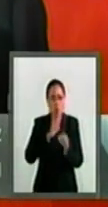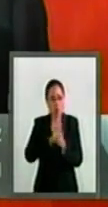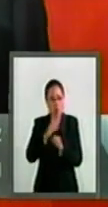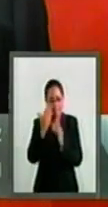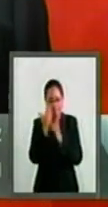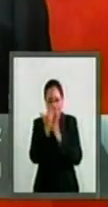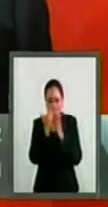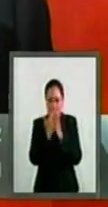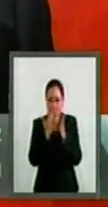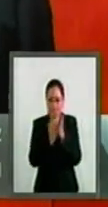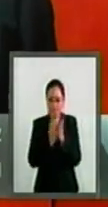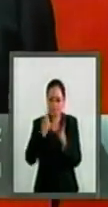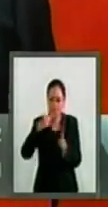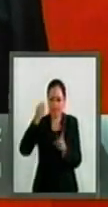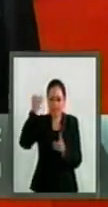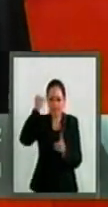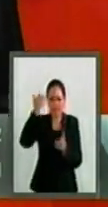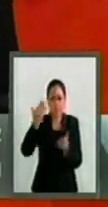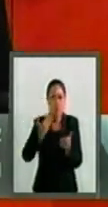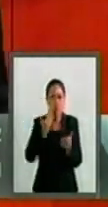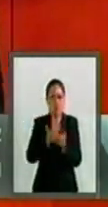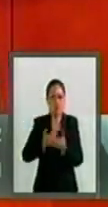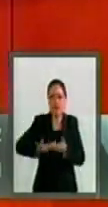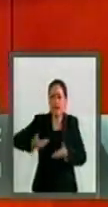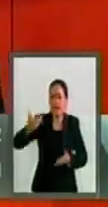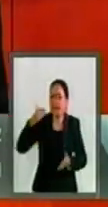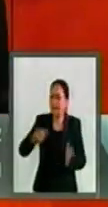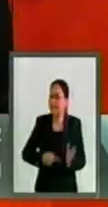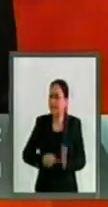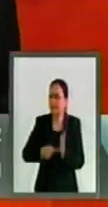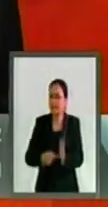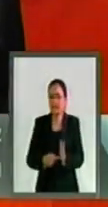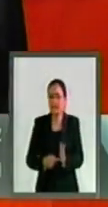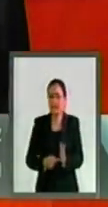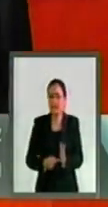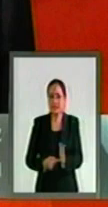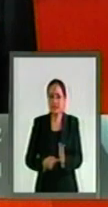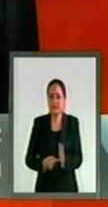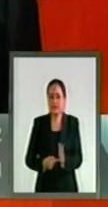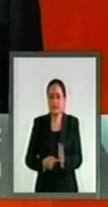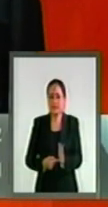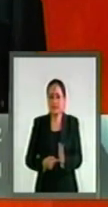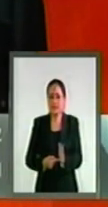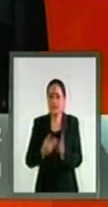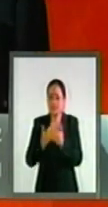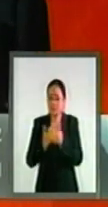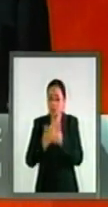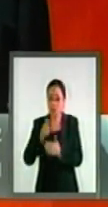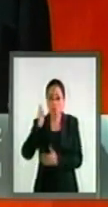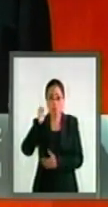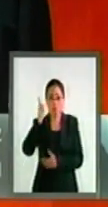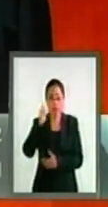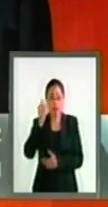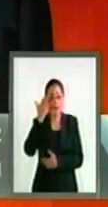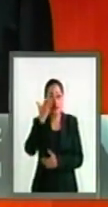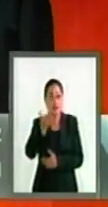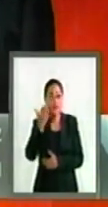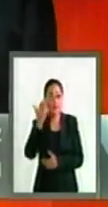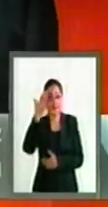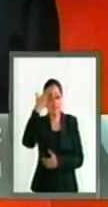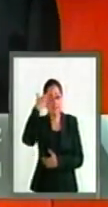de una iniciativa aquí presentada y que esperemos el señor